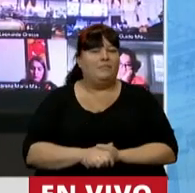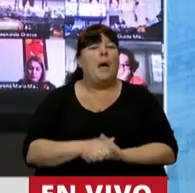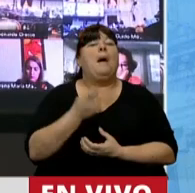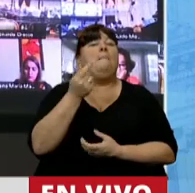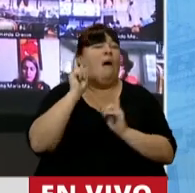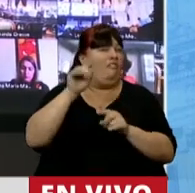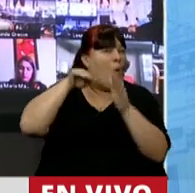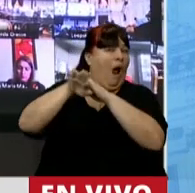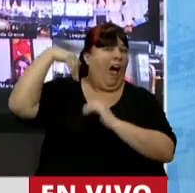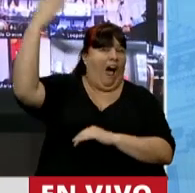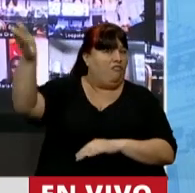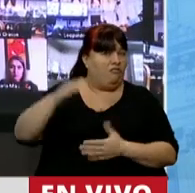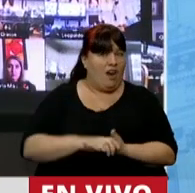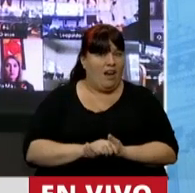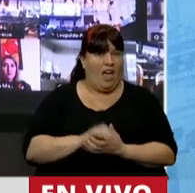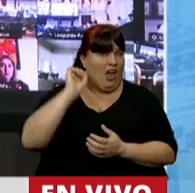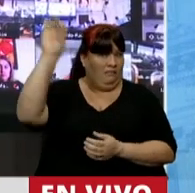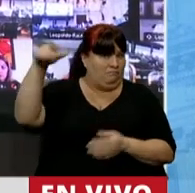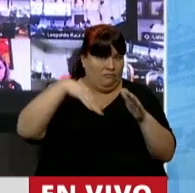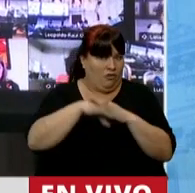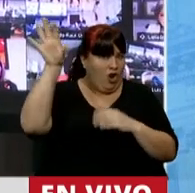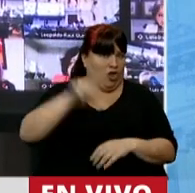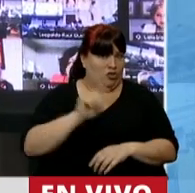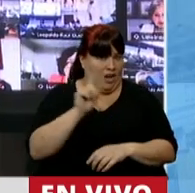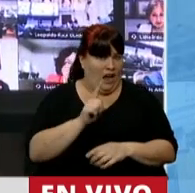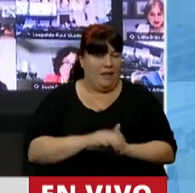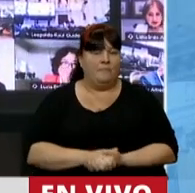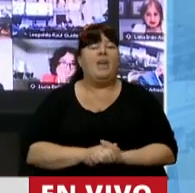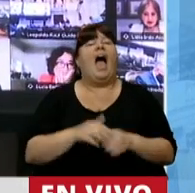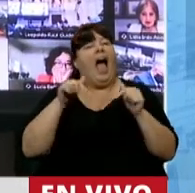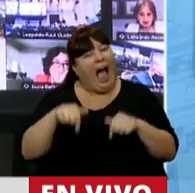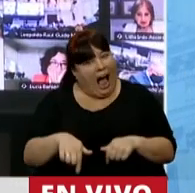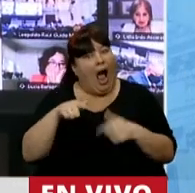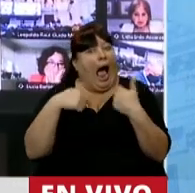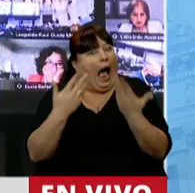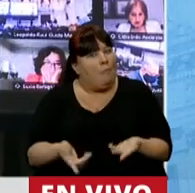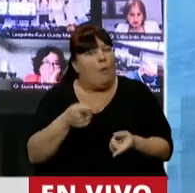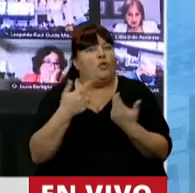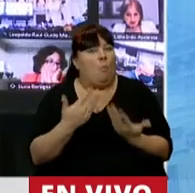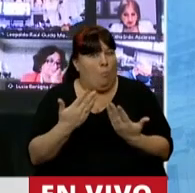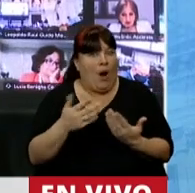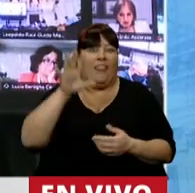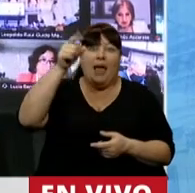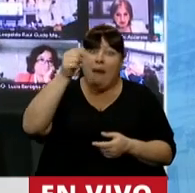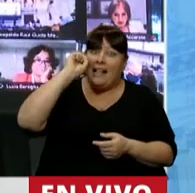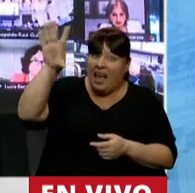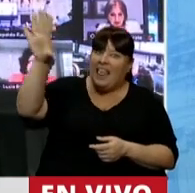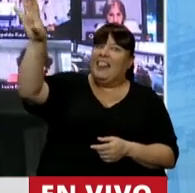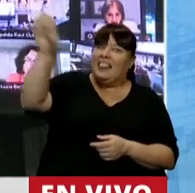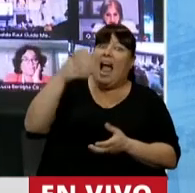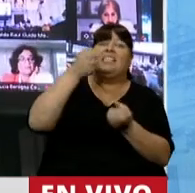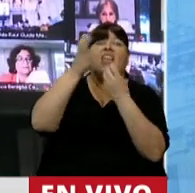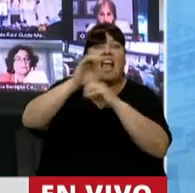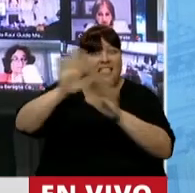la plata afuera dejaron la plata afuera no la trajeron ahora tienen la oportunidad de traer esa plata que